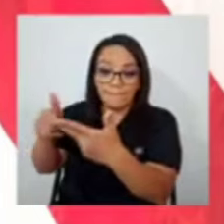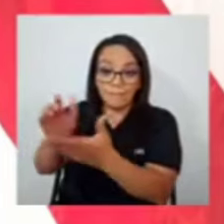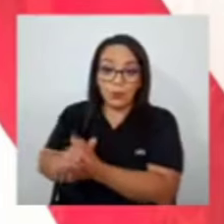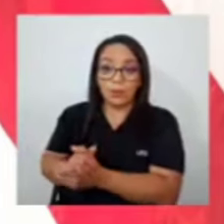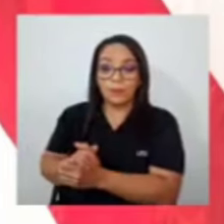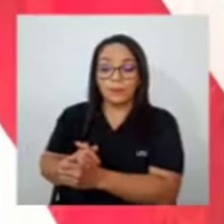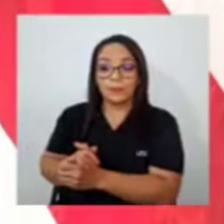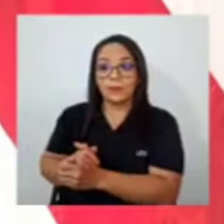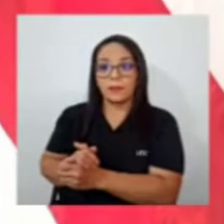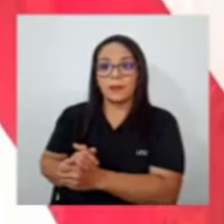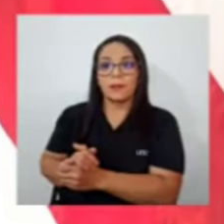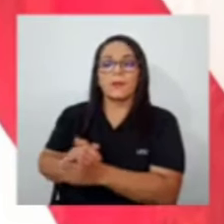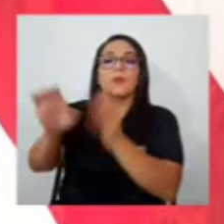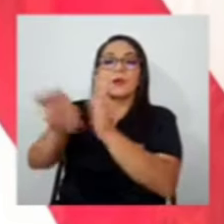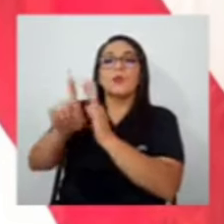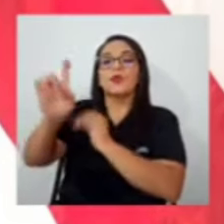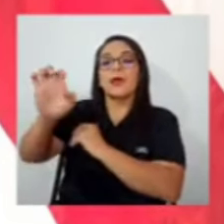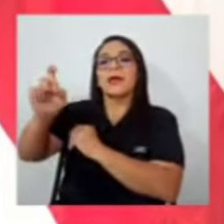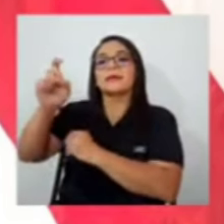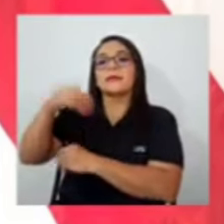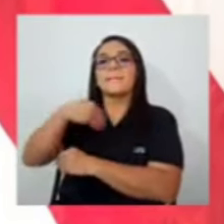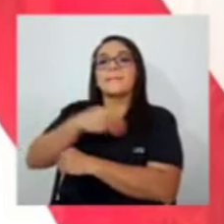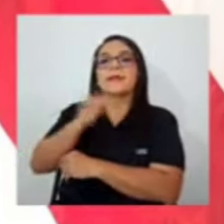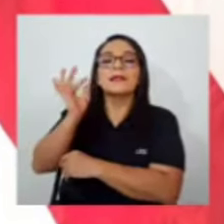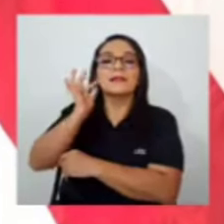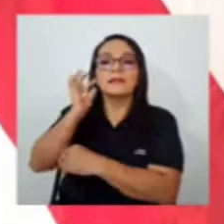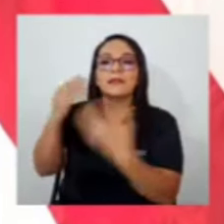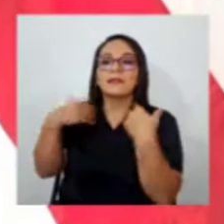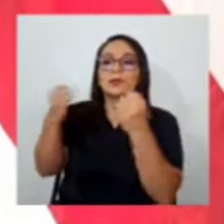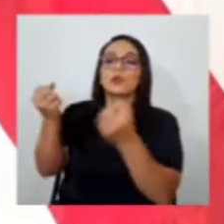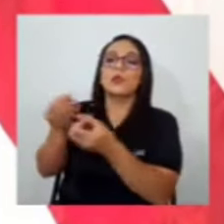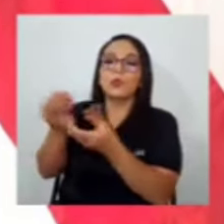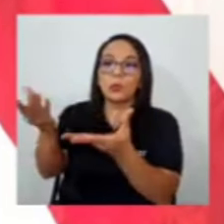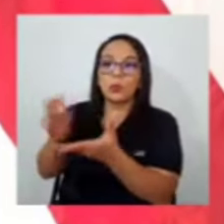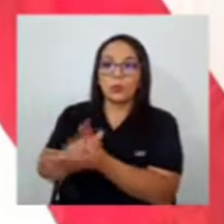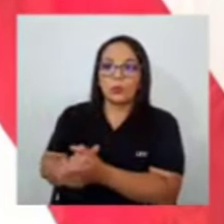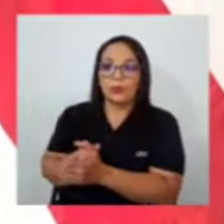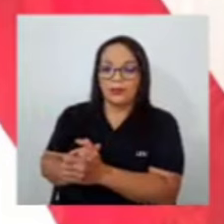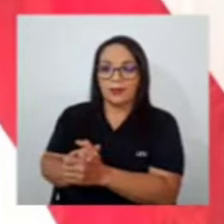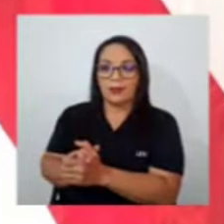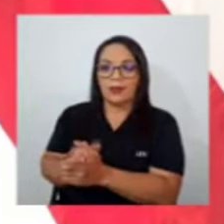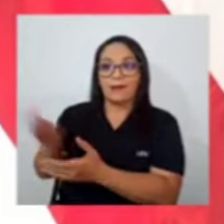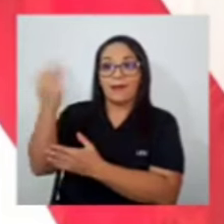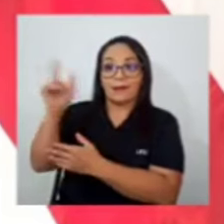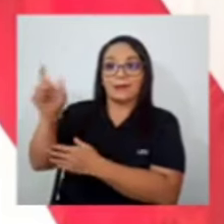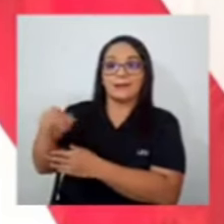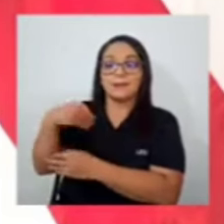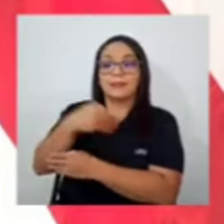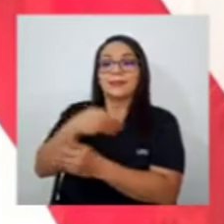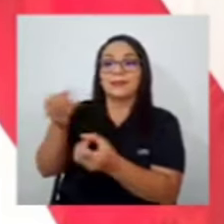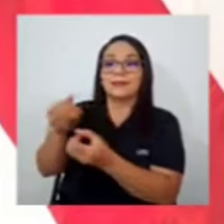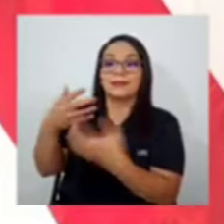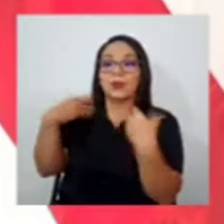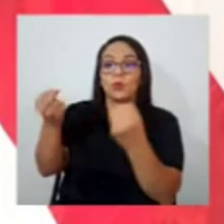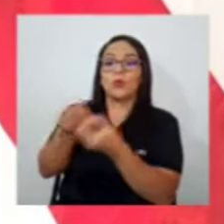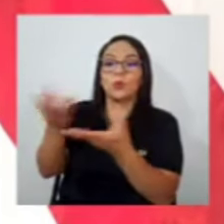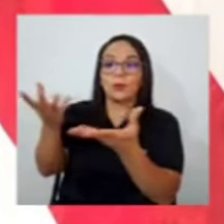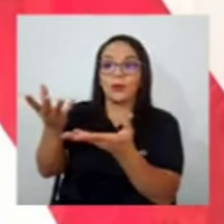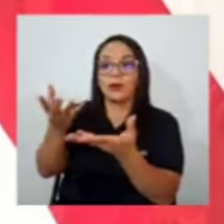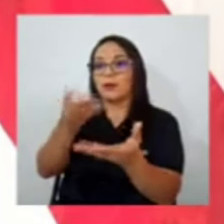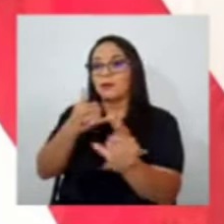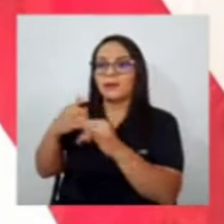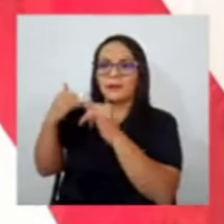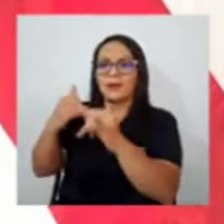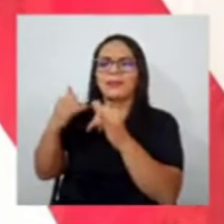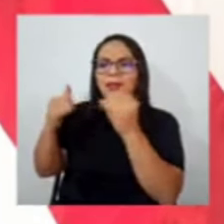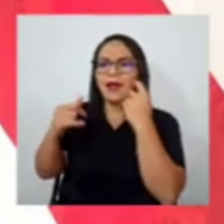exministra de Salud Pública, que cuando era ministra de Salud Pública, demandaba en Twitter, ¿cómo se